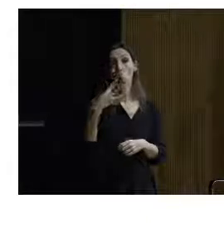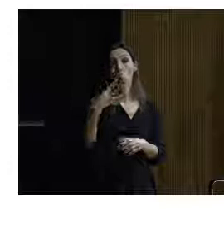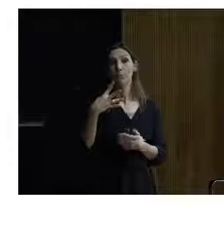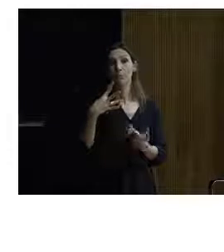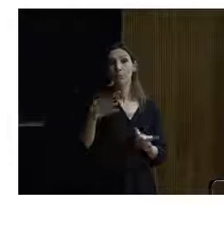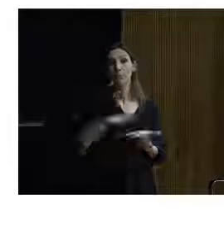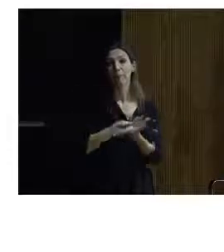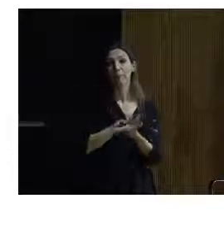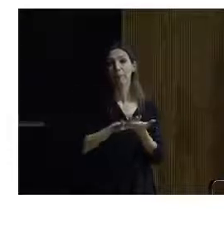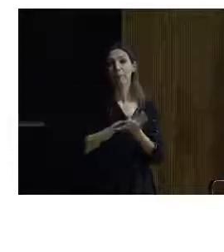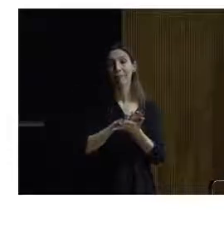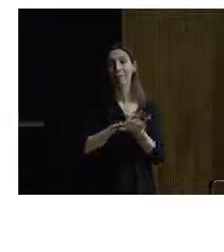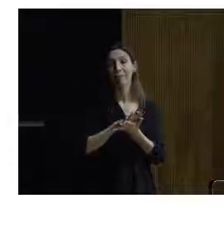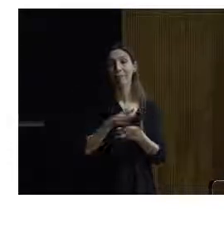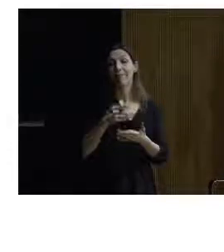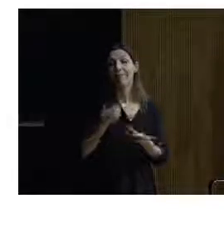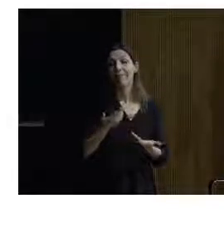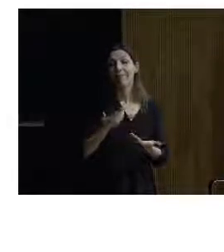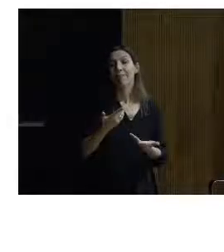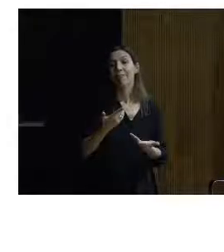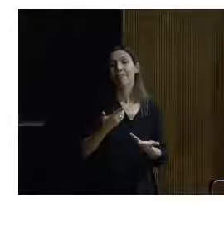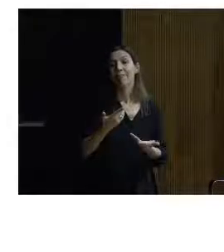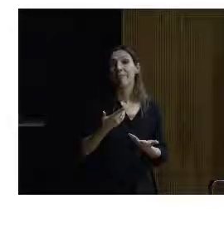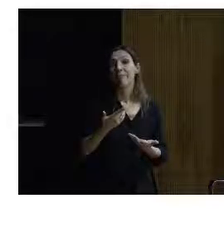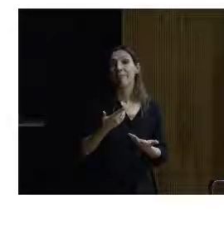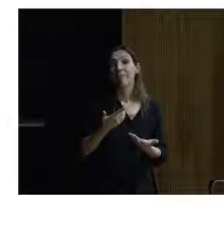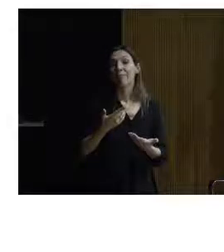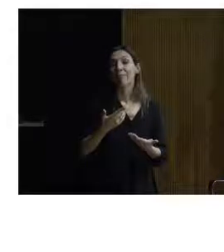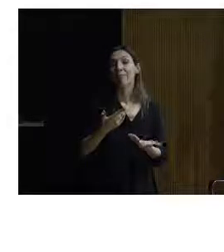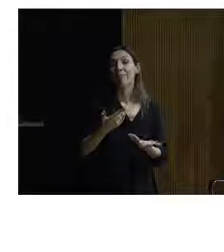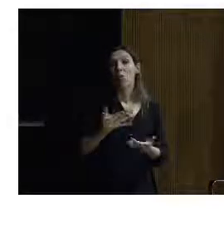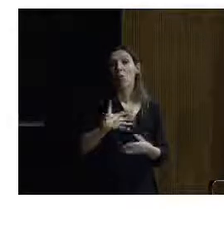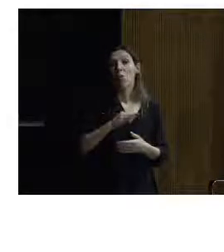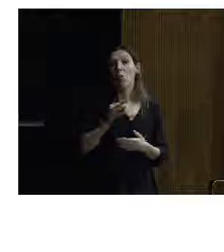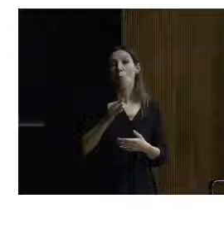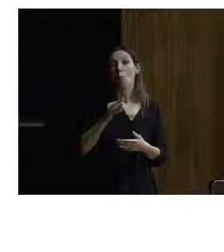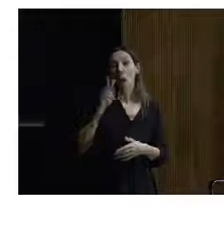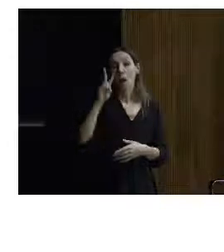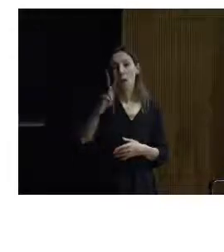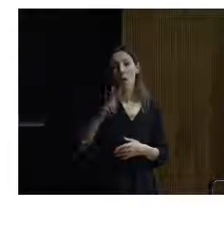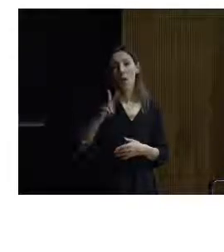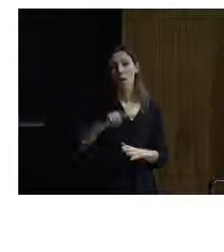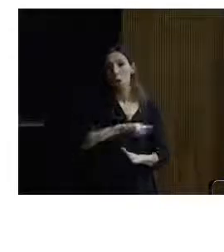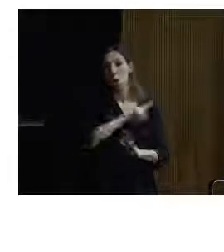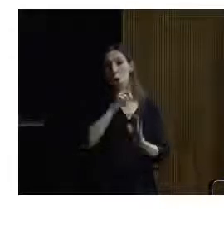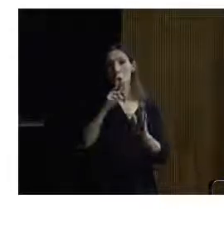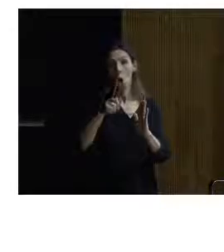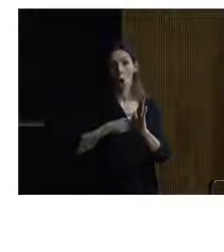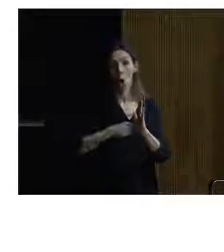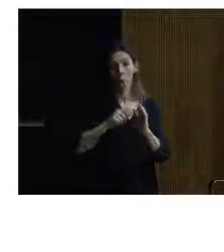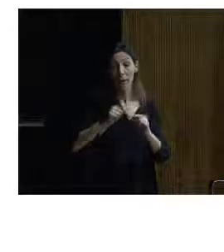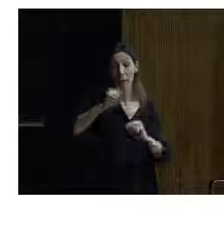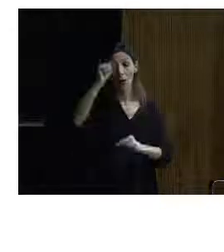dijimos que eso nos iba a permitir poder contemplar el alzado en toda su altura. Y ese simple